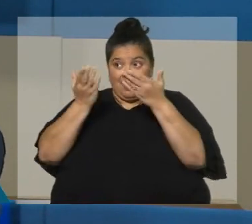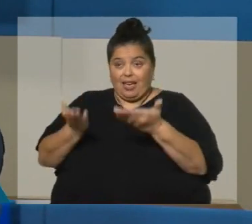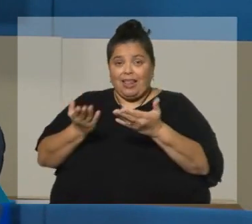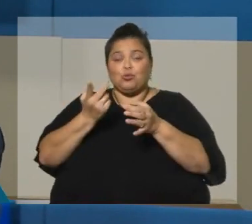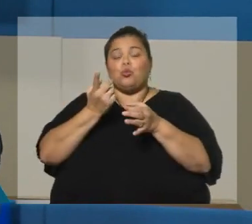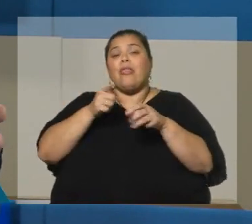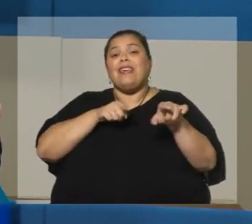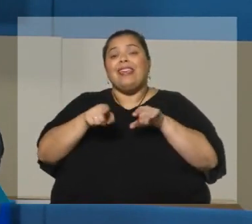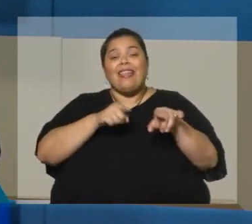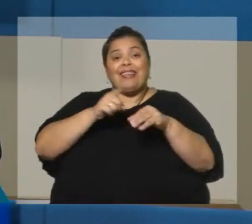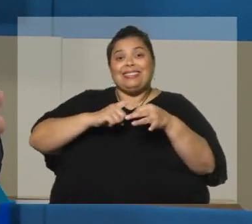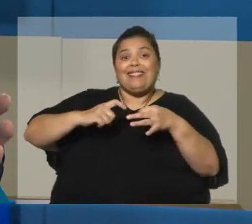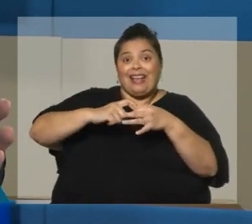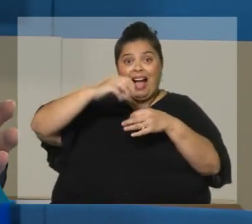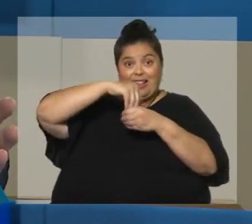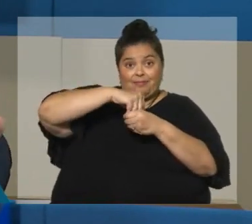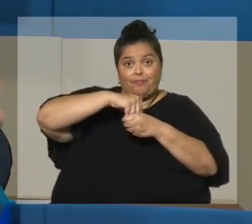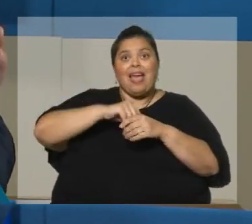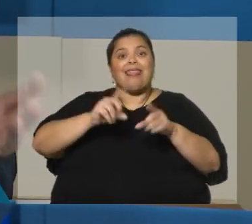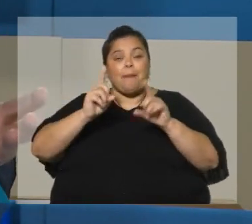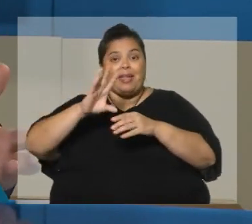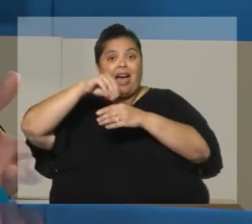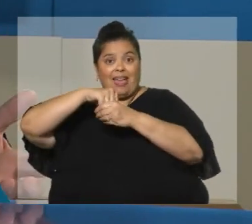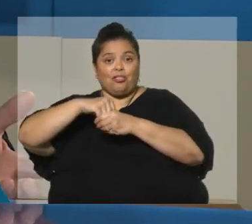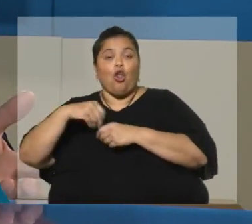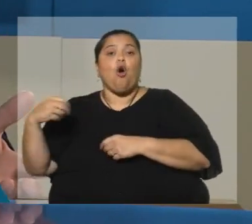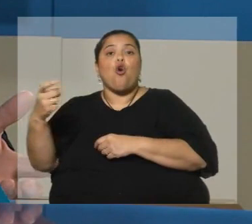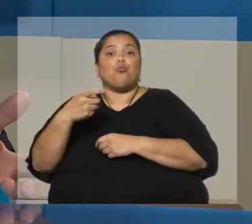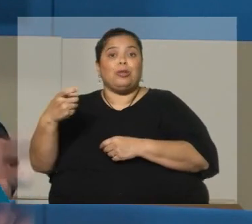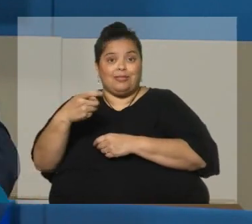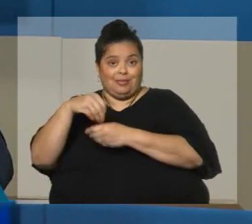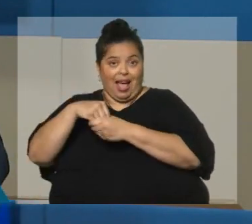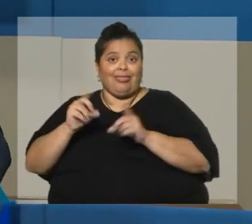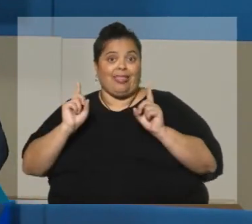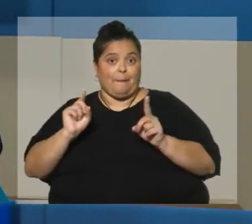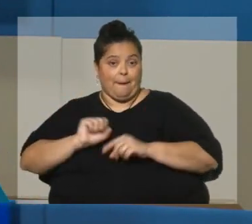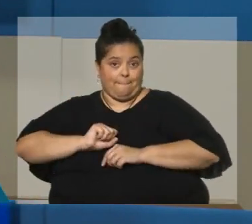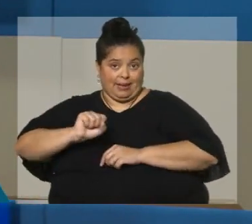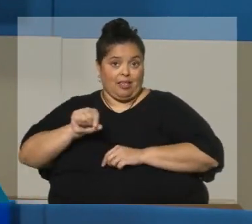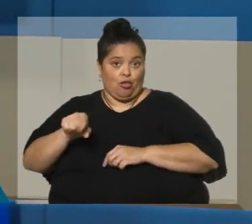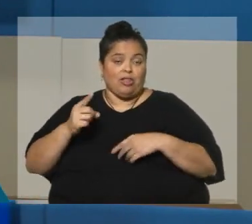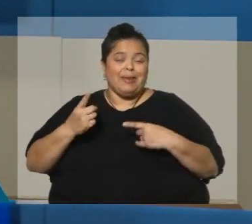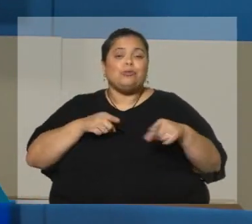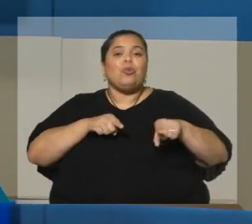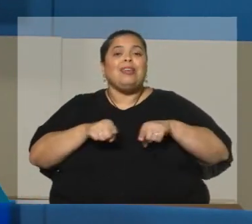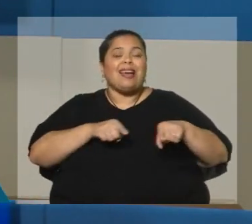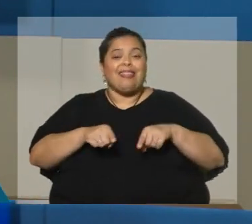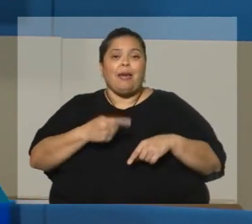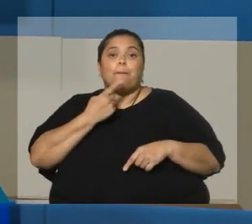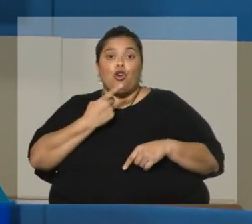también el órgano de conducción del Partido Comunista. Es también un dirigente político. Es decir, como otros